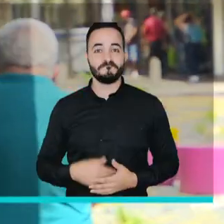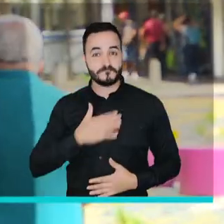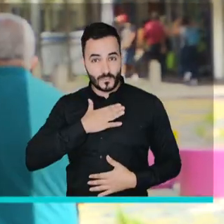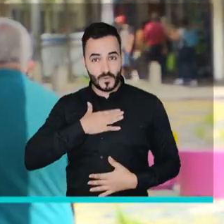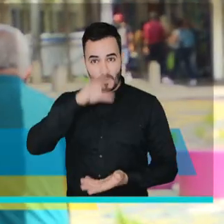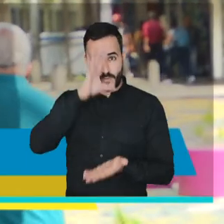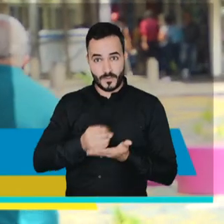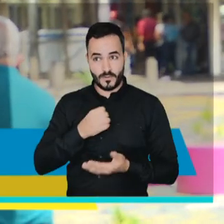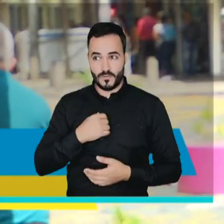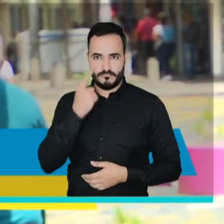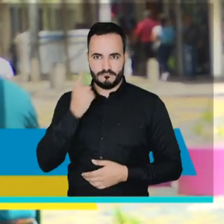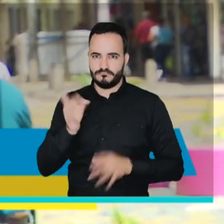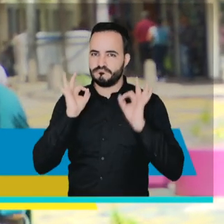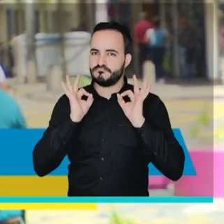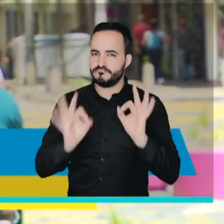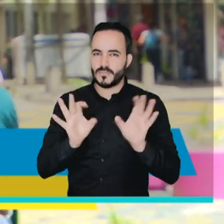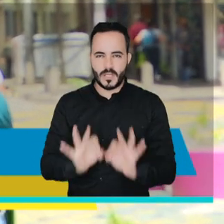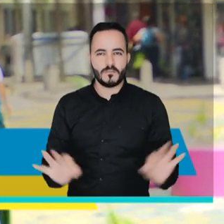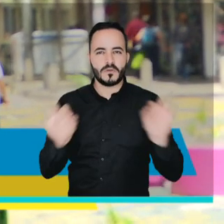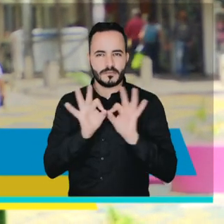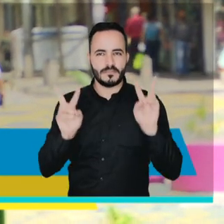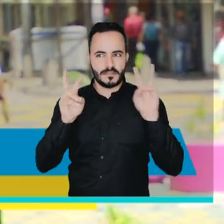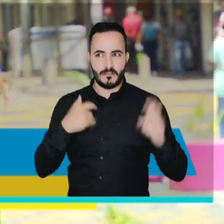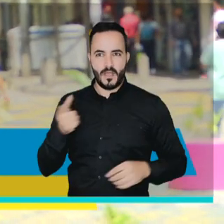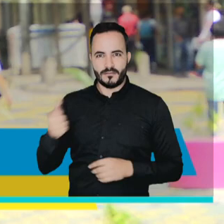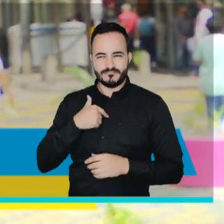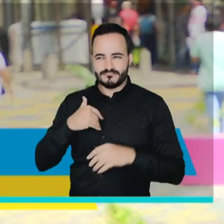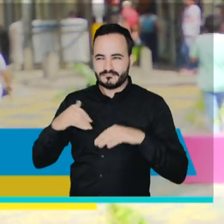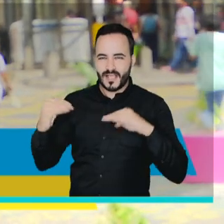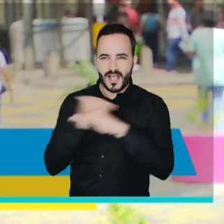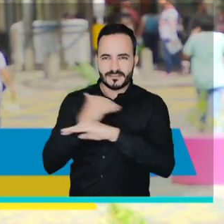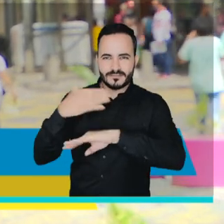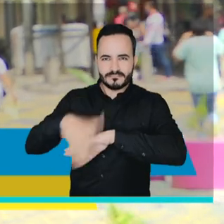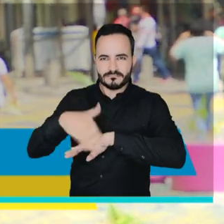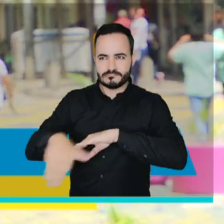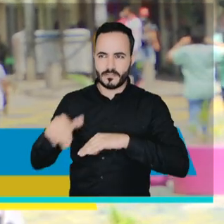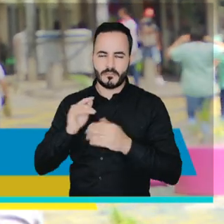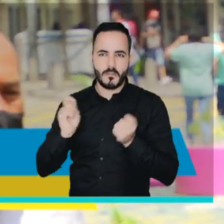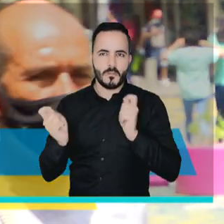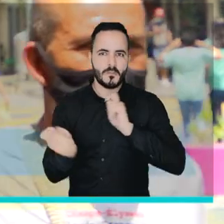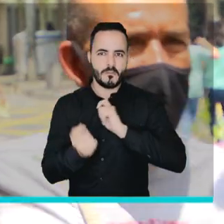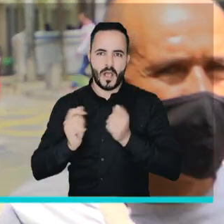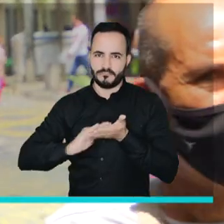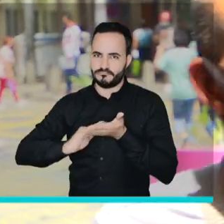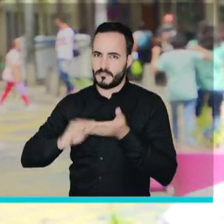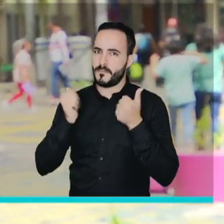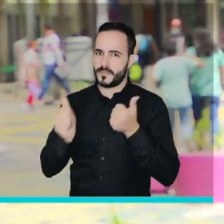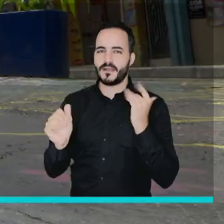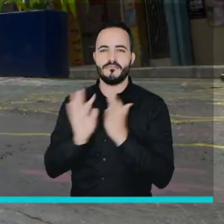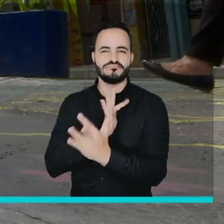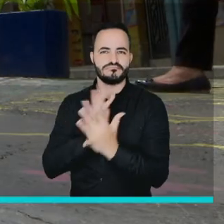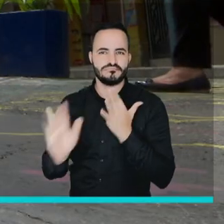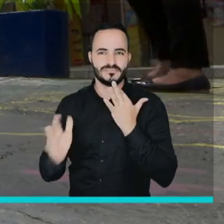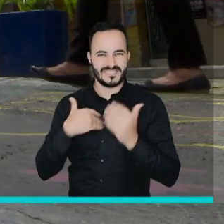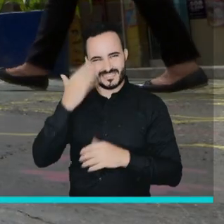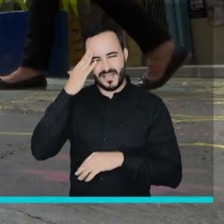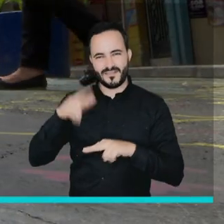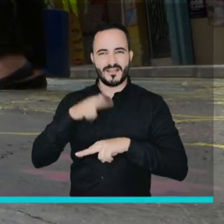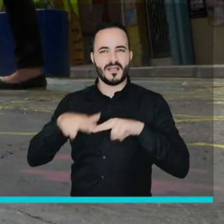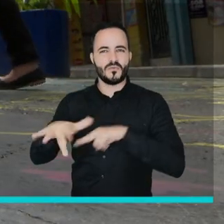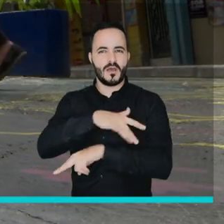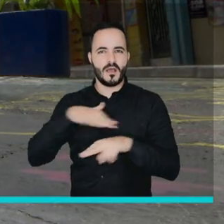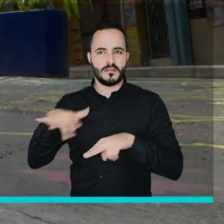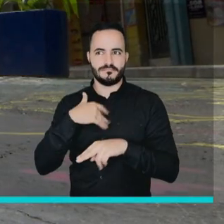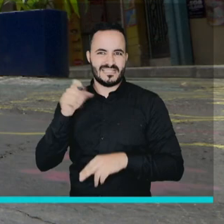Me parece muy importante la peatonalización de esta vía porque, a ver, por el medio ambiente es importante porque